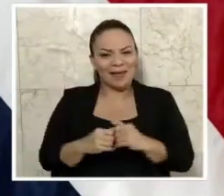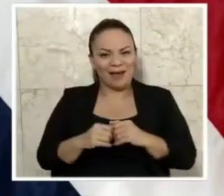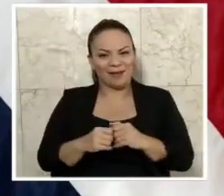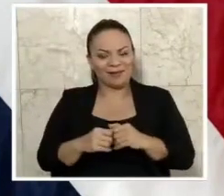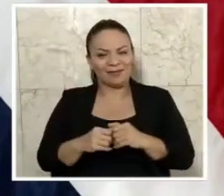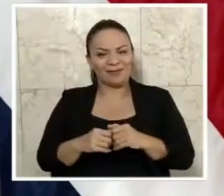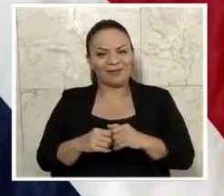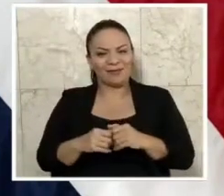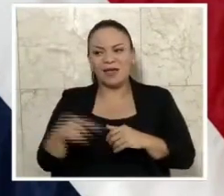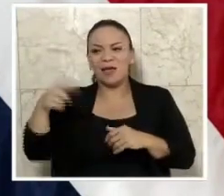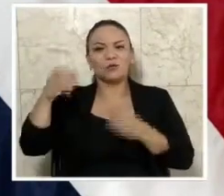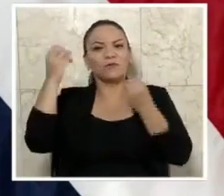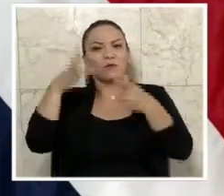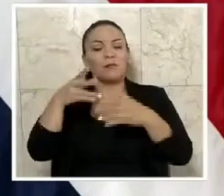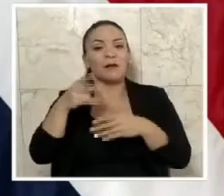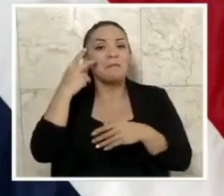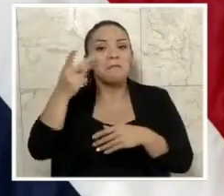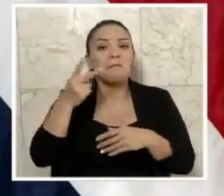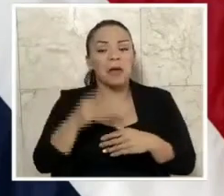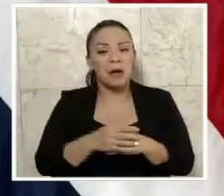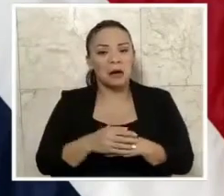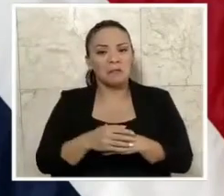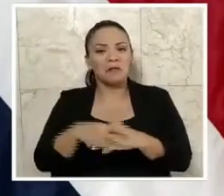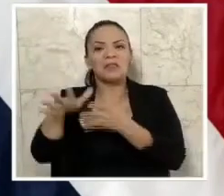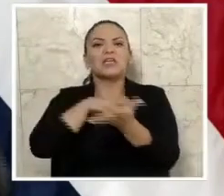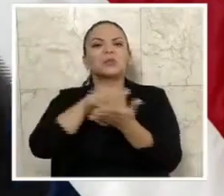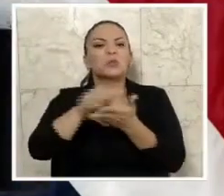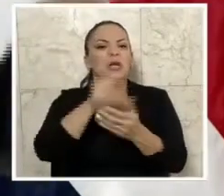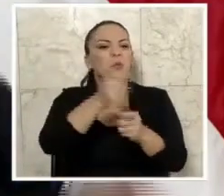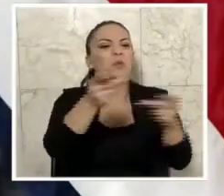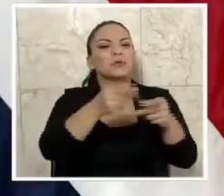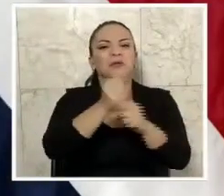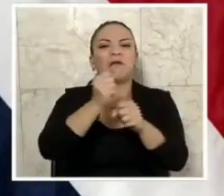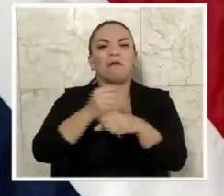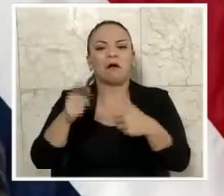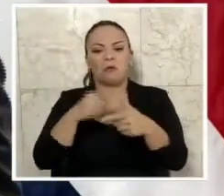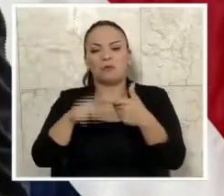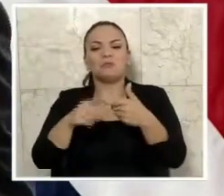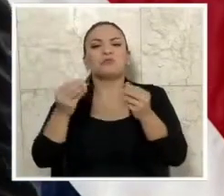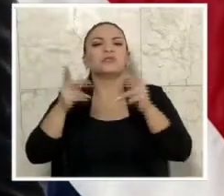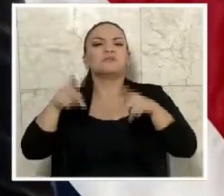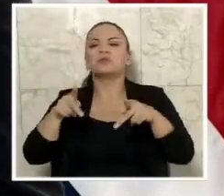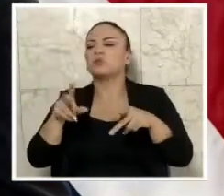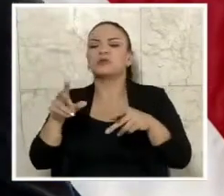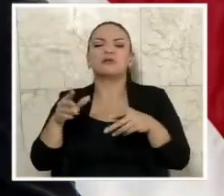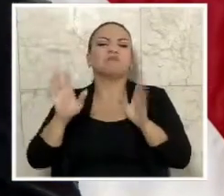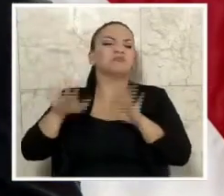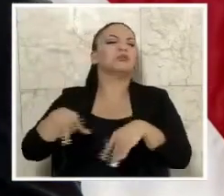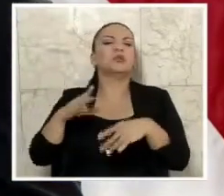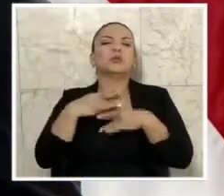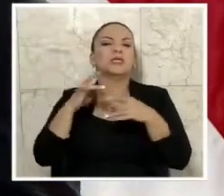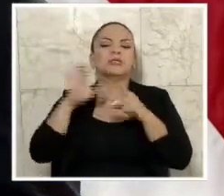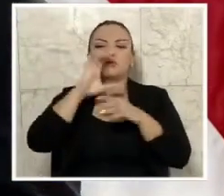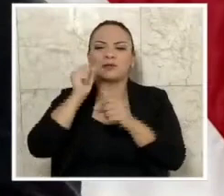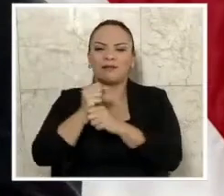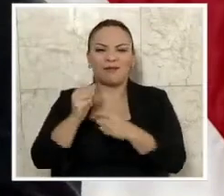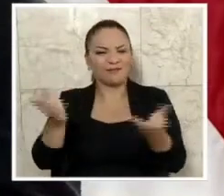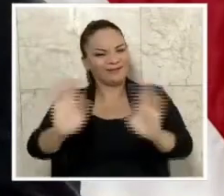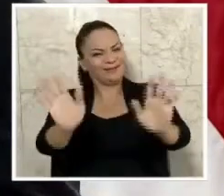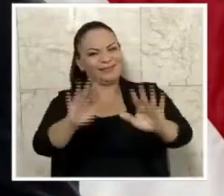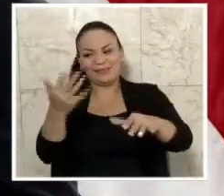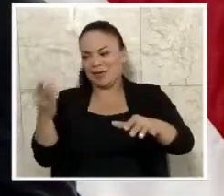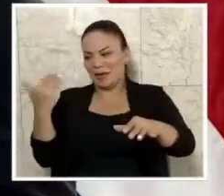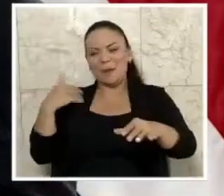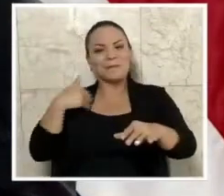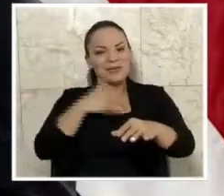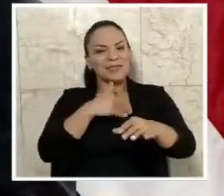redujo el desempleo. Ah, es que se destruyeron trabajos. Ah, es que hay muchos desalentados. Los desalentados, lo acaba de mostrar el ministro, es